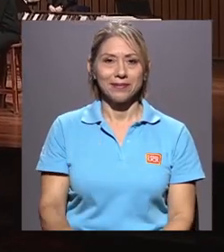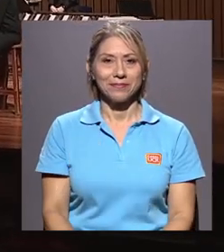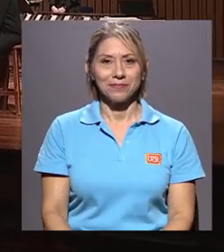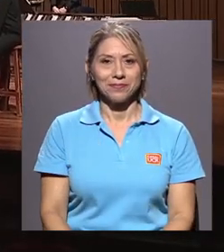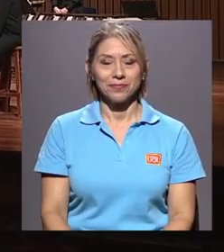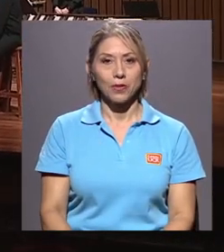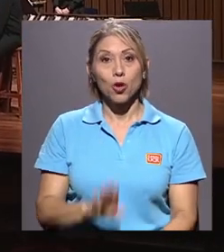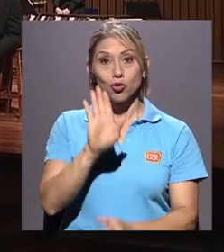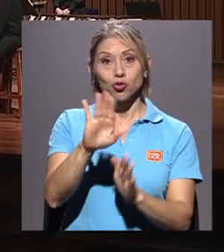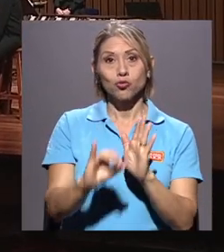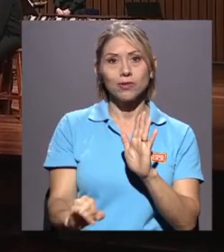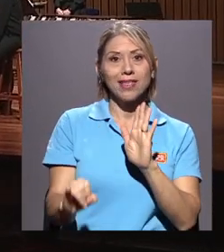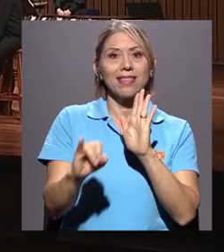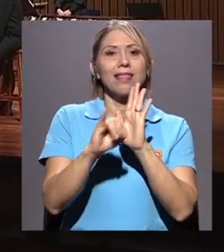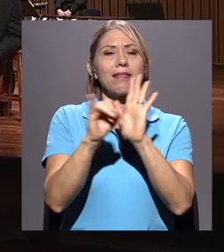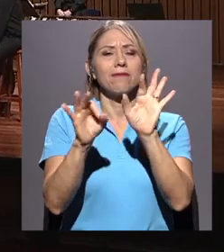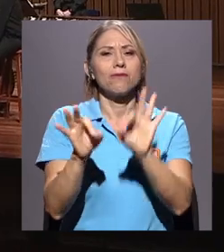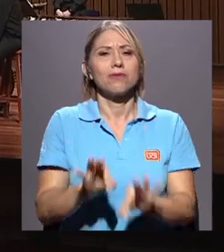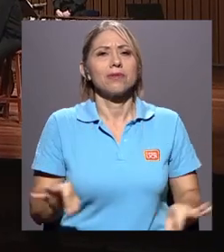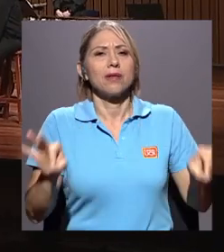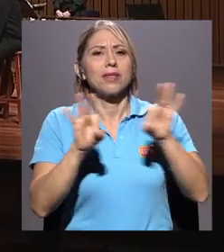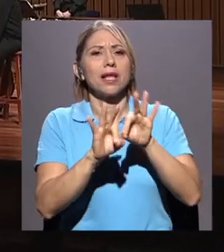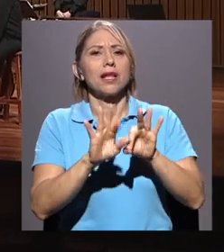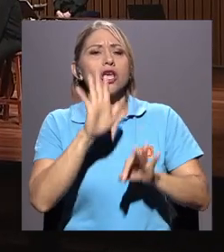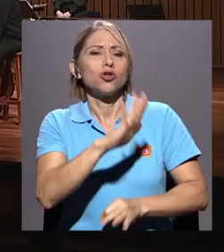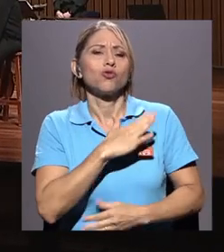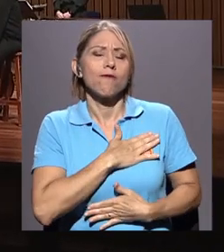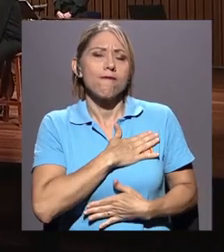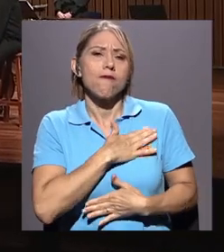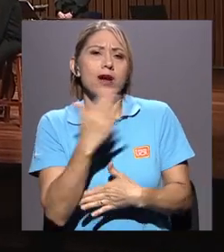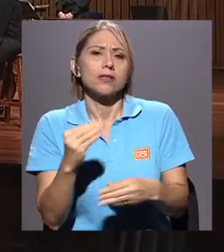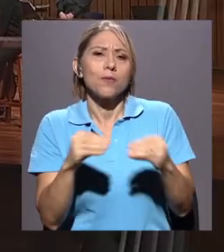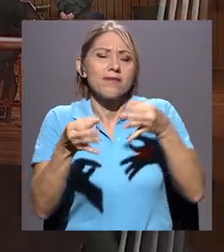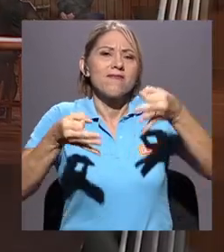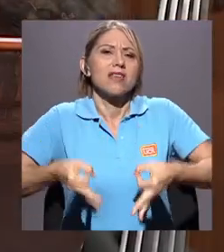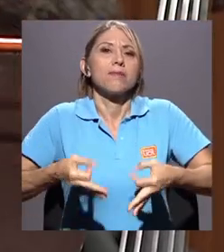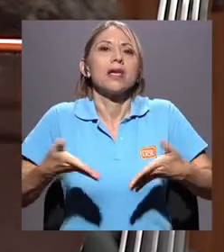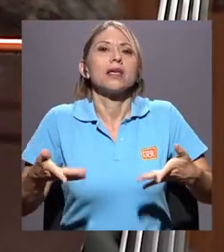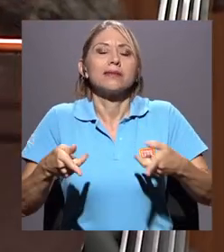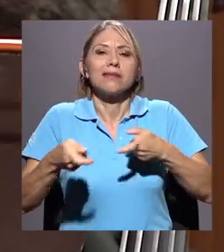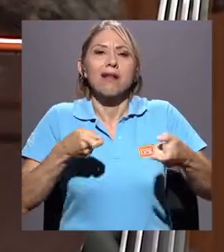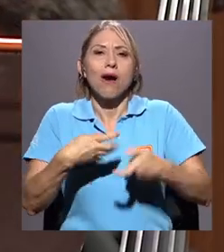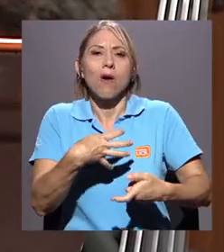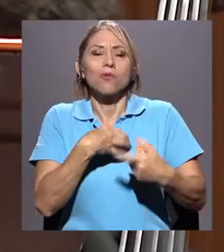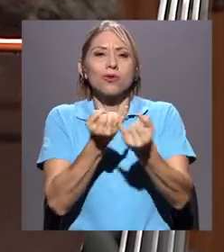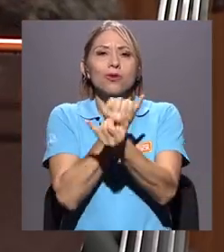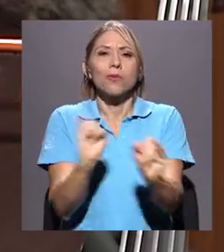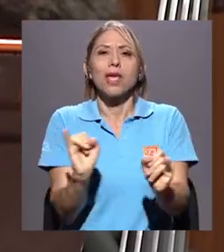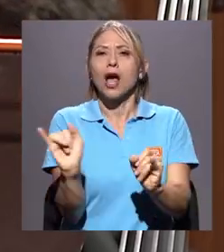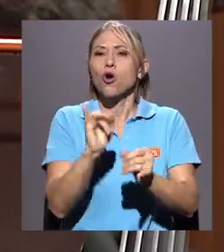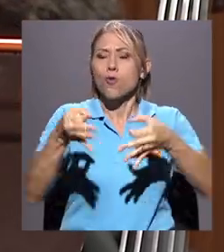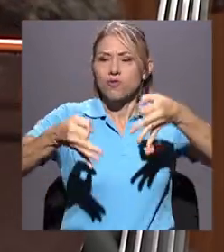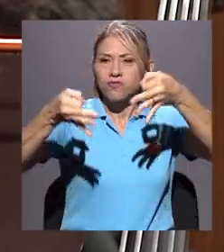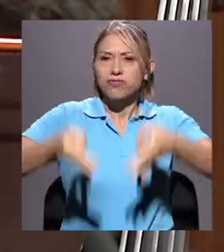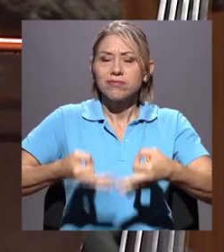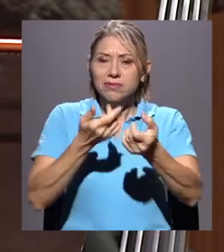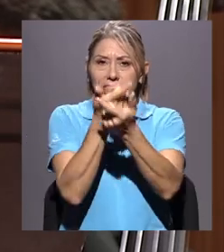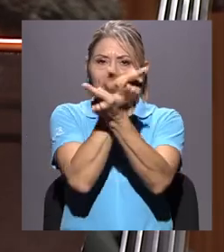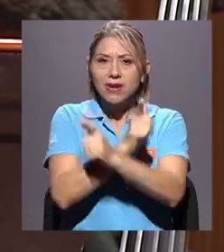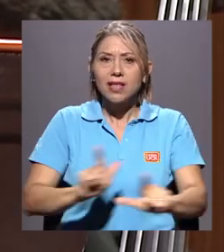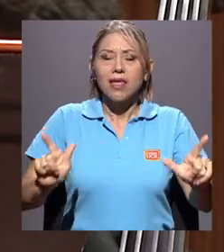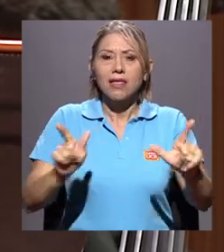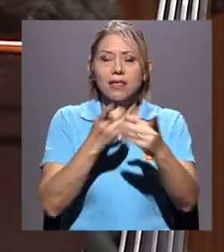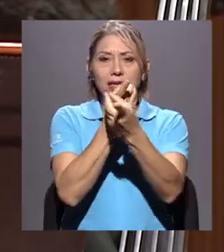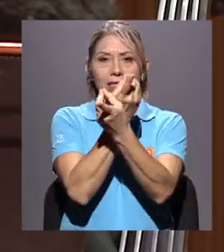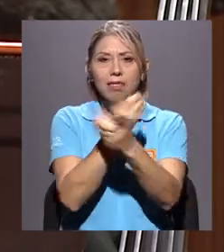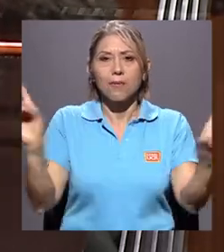Su identidad fundamental y su vocación más firme es la autonomía, como reafirmación de la libertad y de la